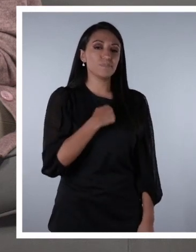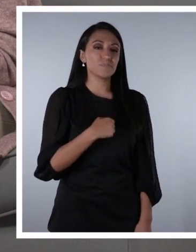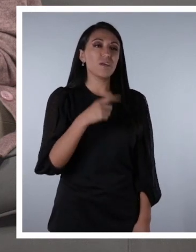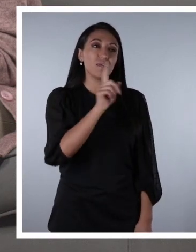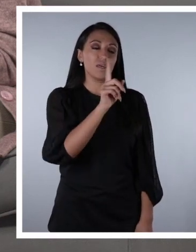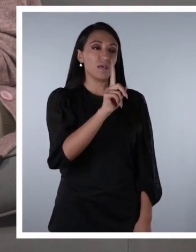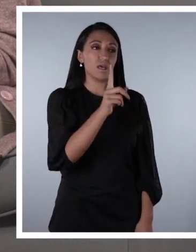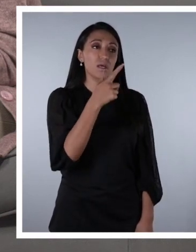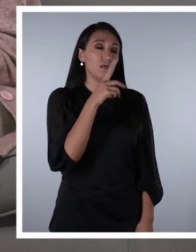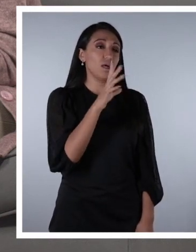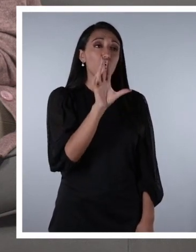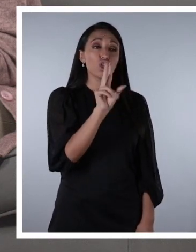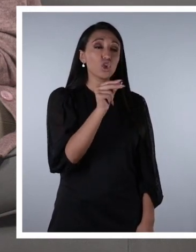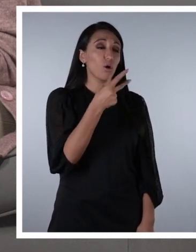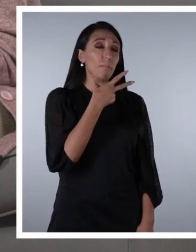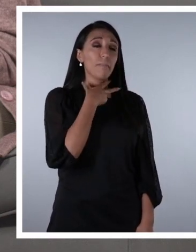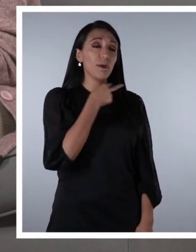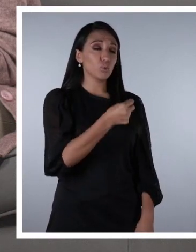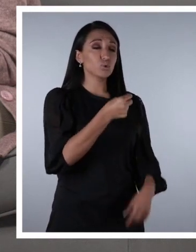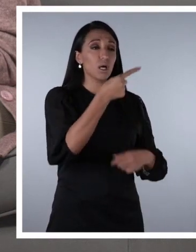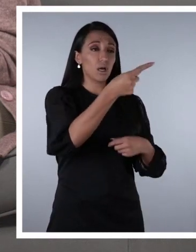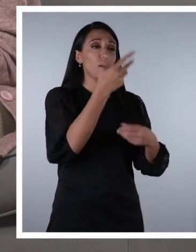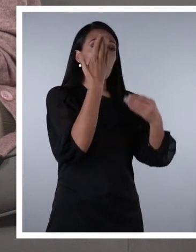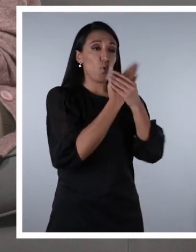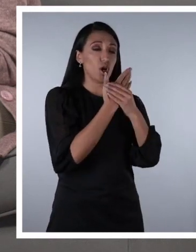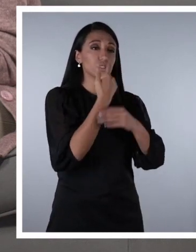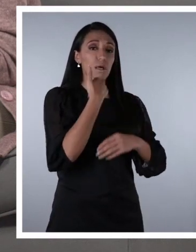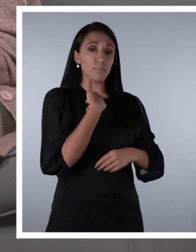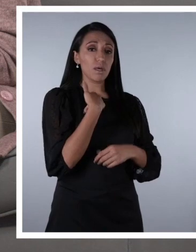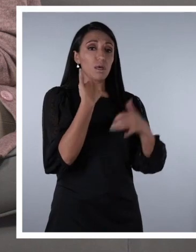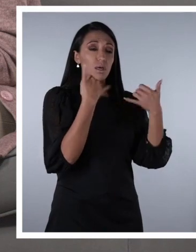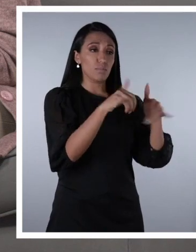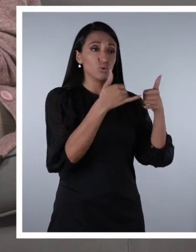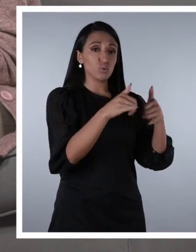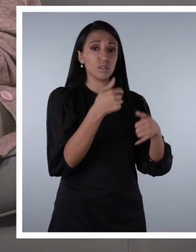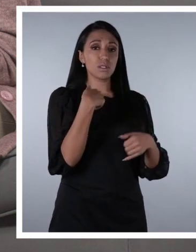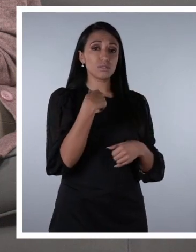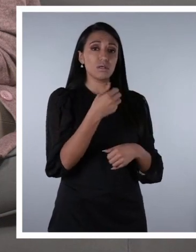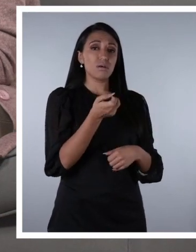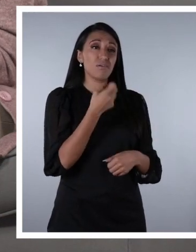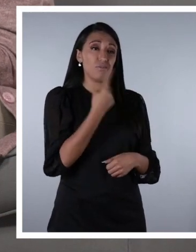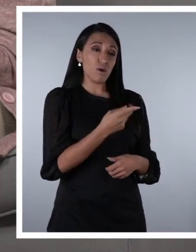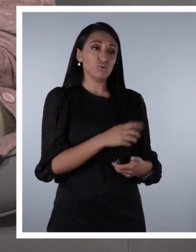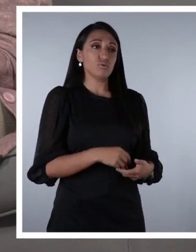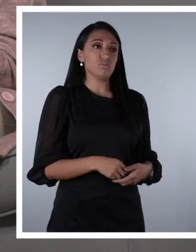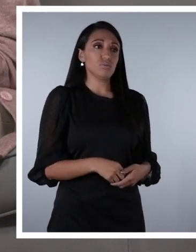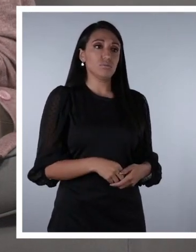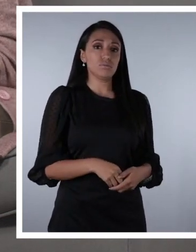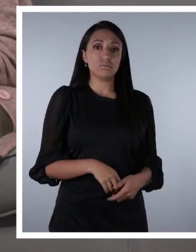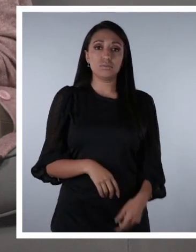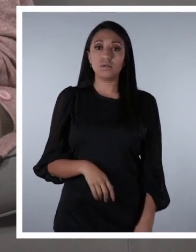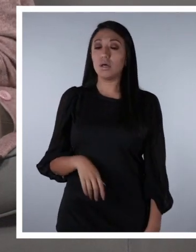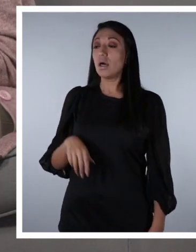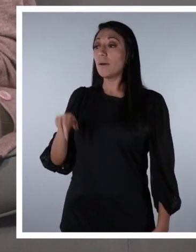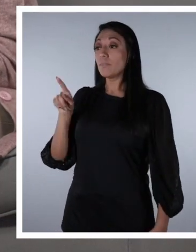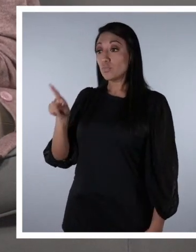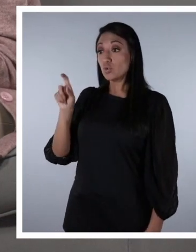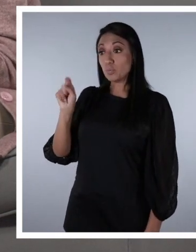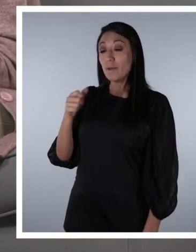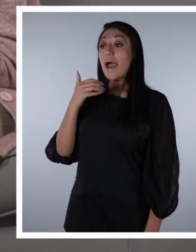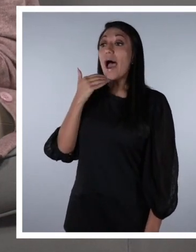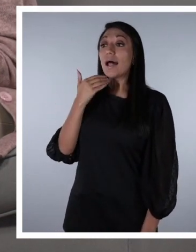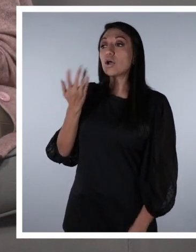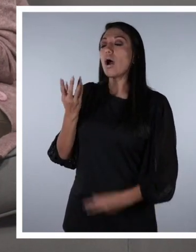Y que no me gustó lo que, o sea, que dijo que mis muñecas eran feas. ¿Tú crees que podrías hacer alguna cosa